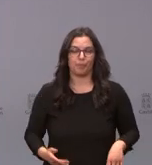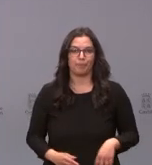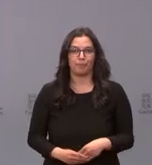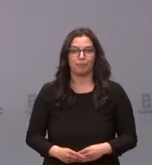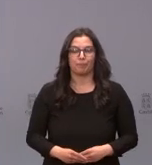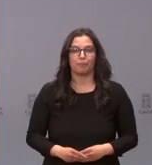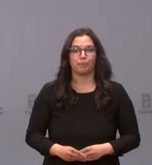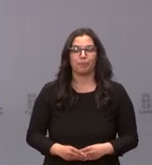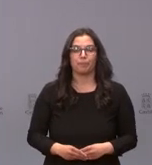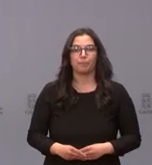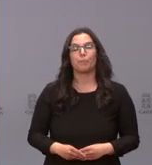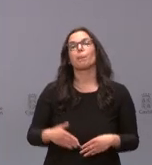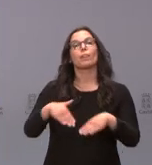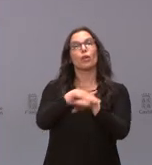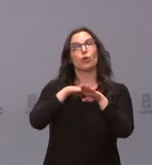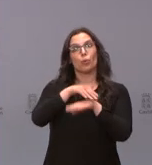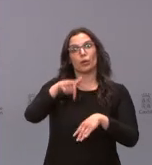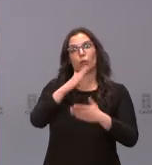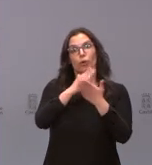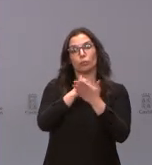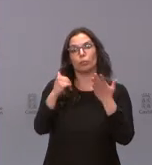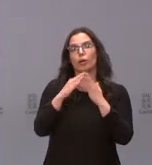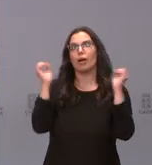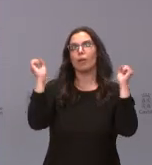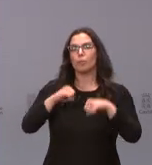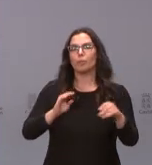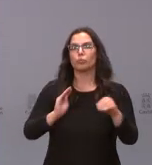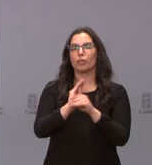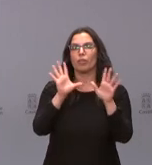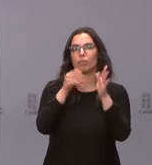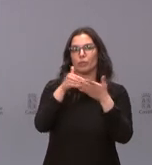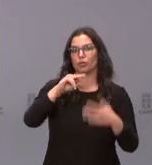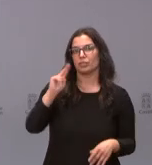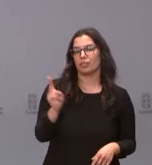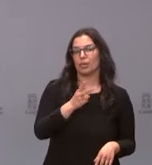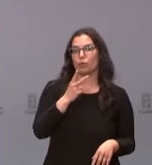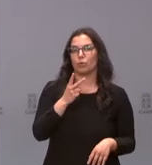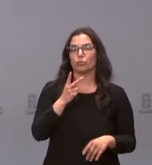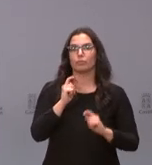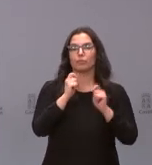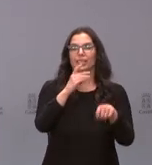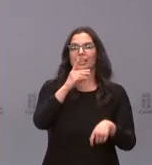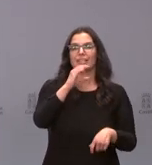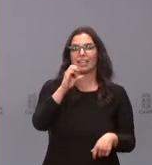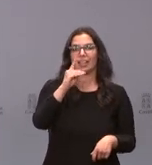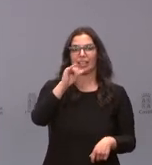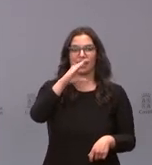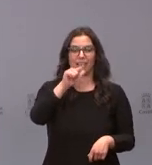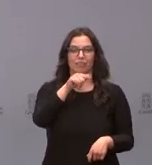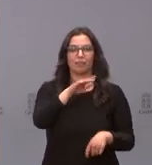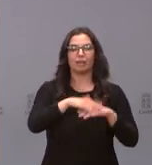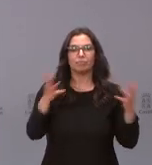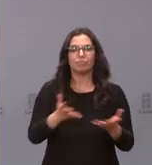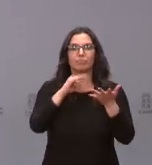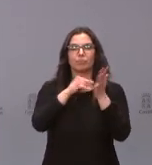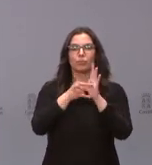El Gobierno autonómico aprueba una subvención de 10 millones de euros a Sodical destinada a impulsar proyectos de